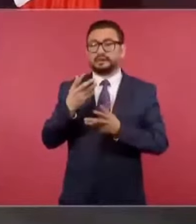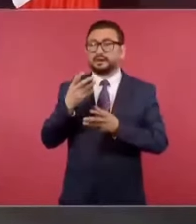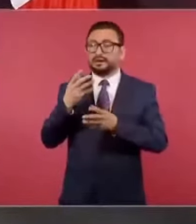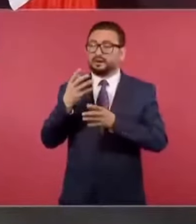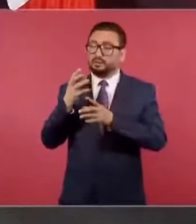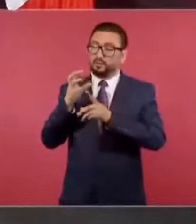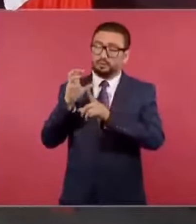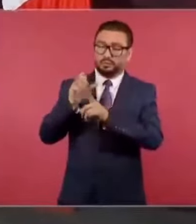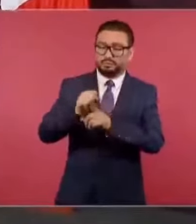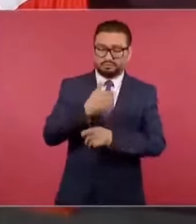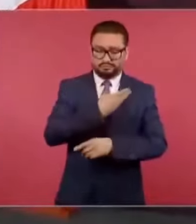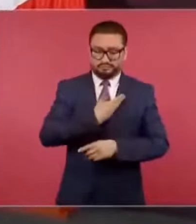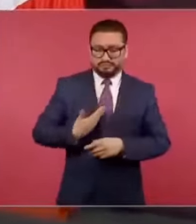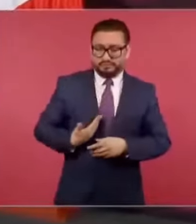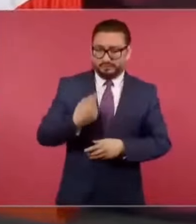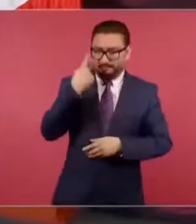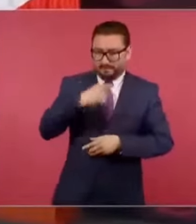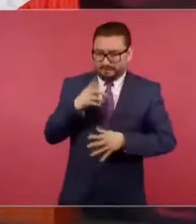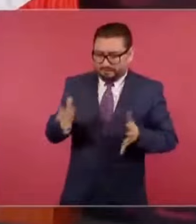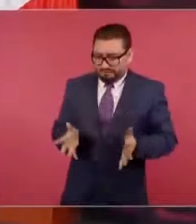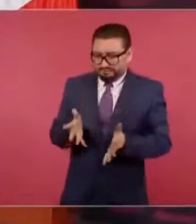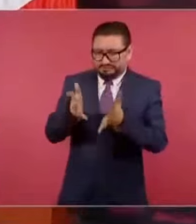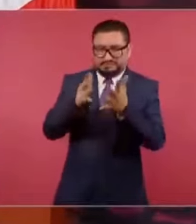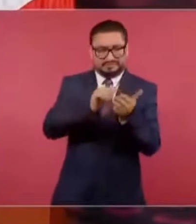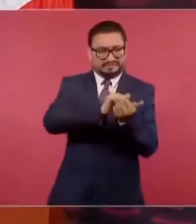presidencia para impulsar una transformación,